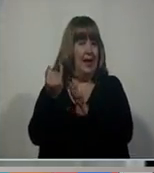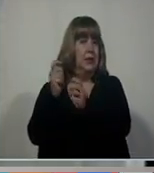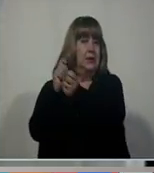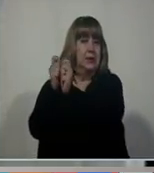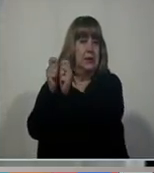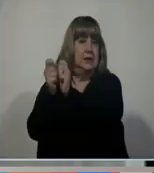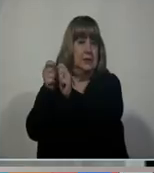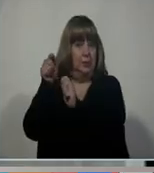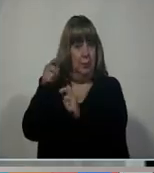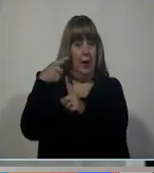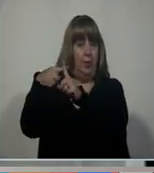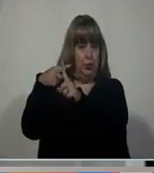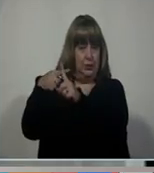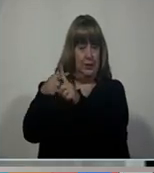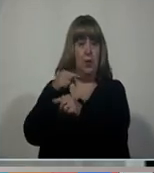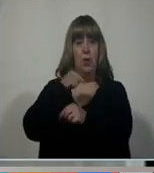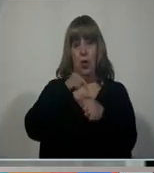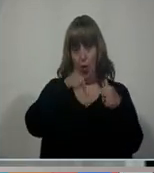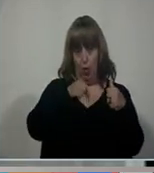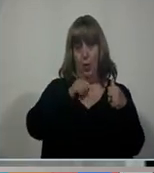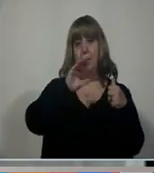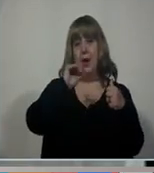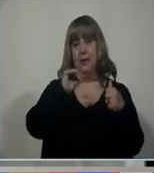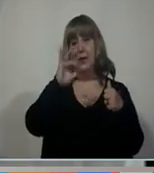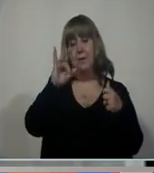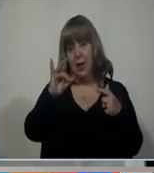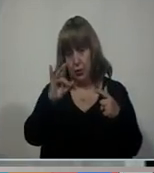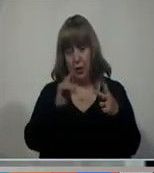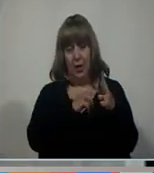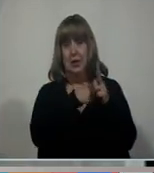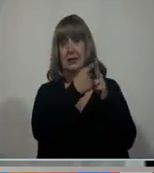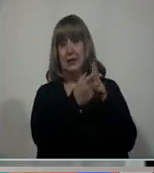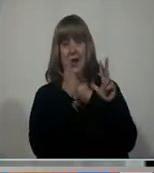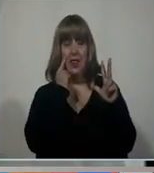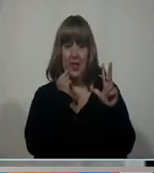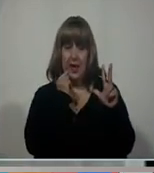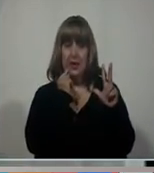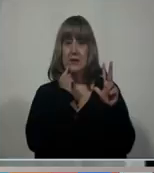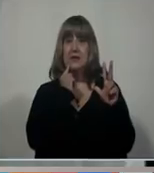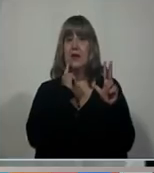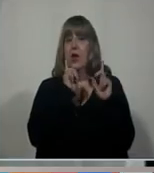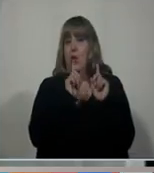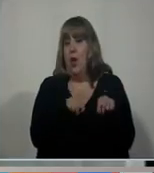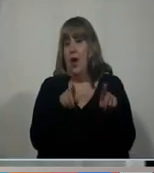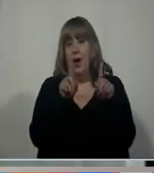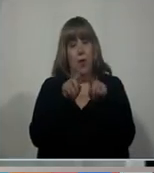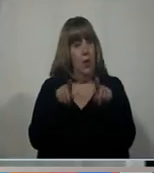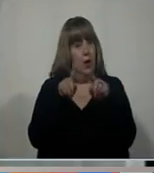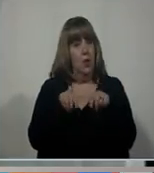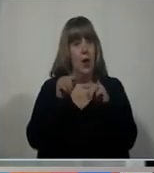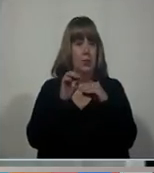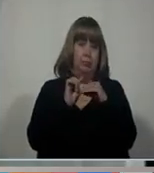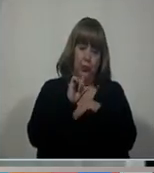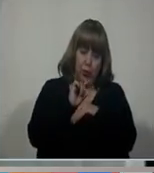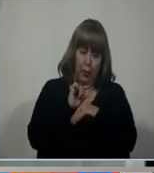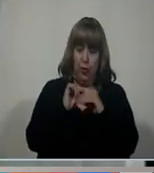positivamente. Hoy, mañana y pasado mañana, vamos a notar poco cambio de temperatura, tanto en mínima como en